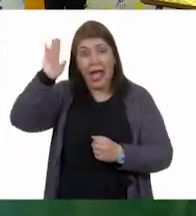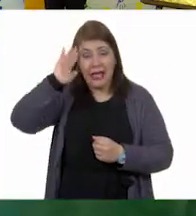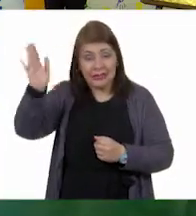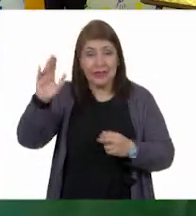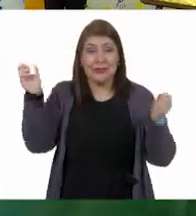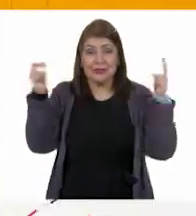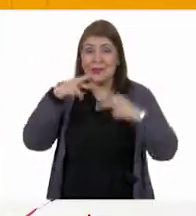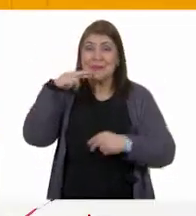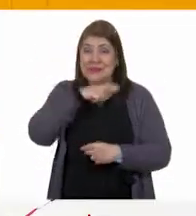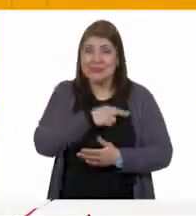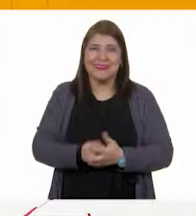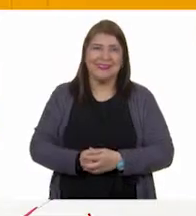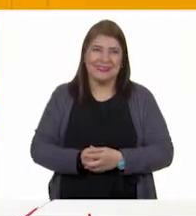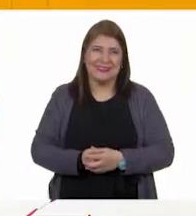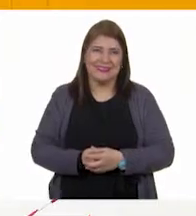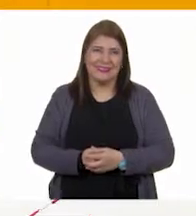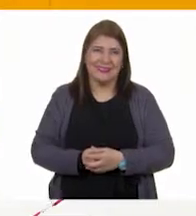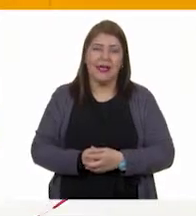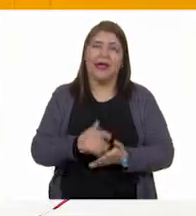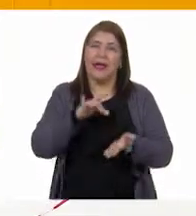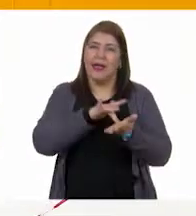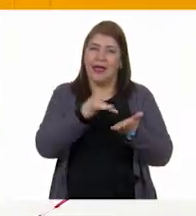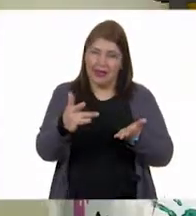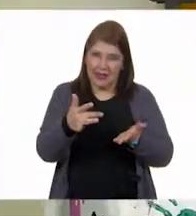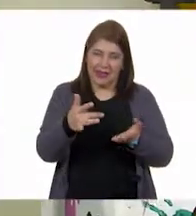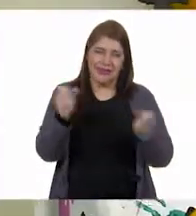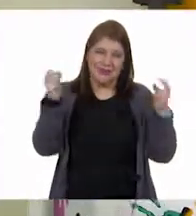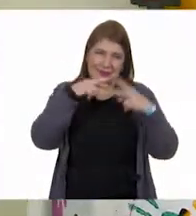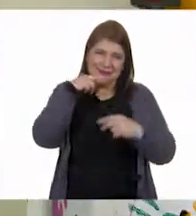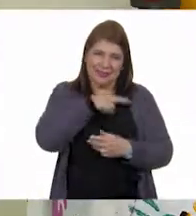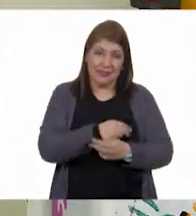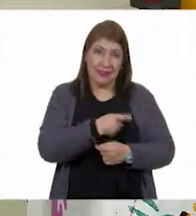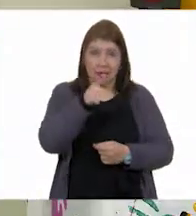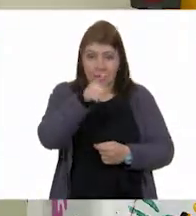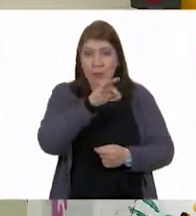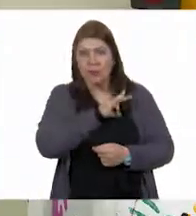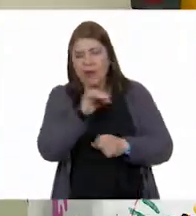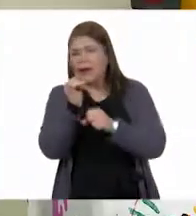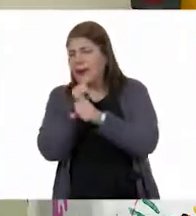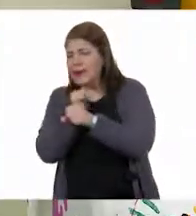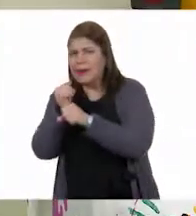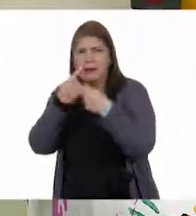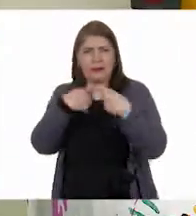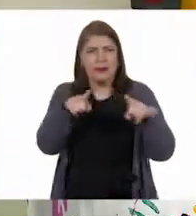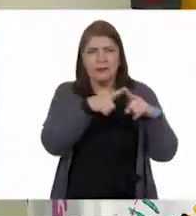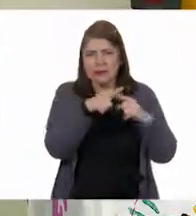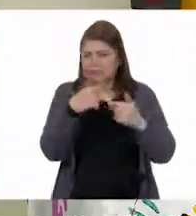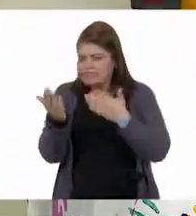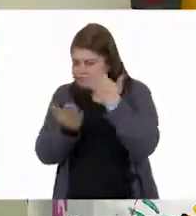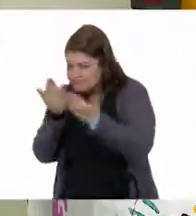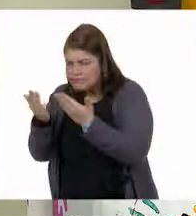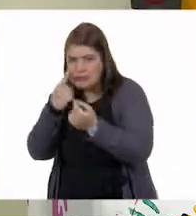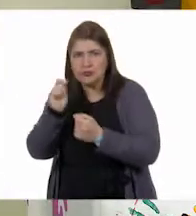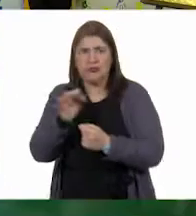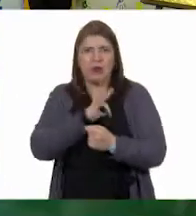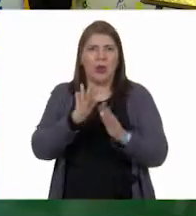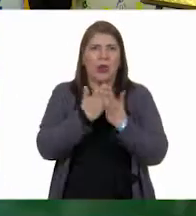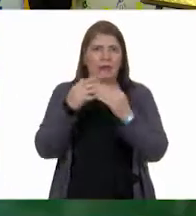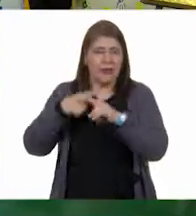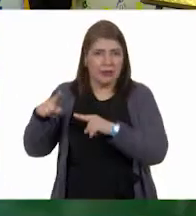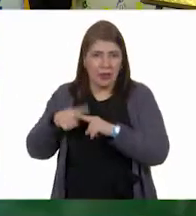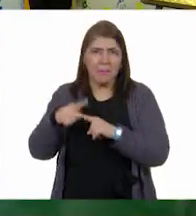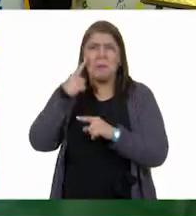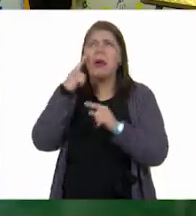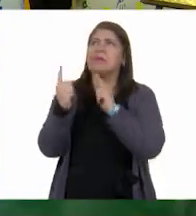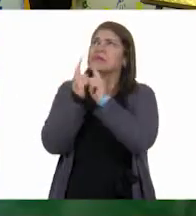vemos hasta la próxima. Muchas gracias, señoritas, nos vemos después. Si te es posible, consulta otros libros y comenta el tema de hoy con tu familia.